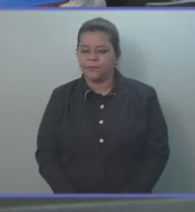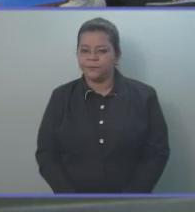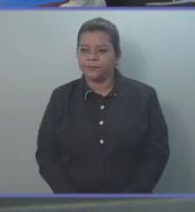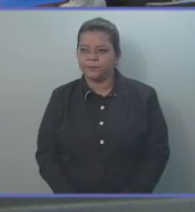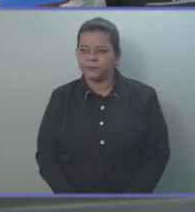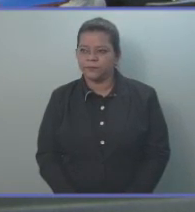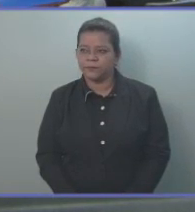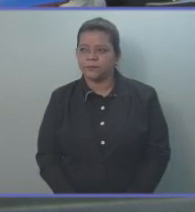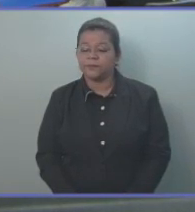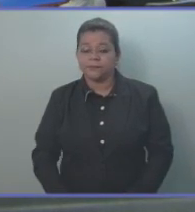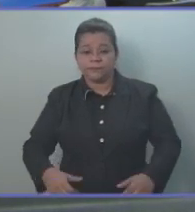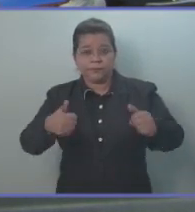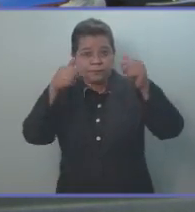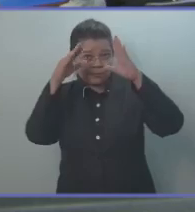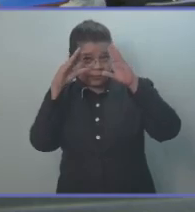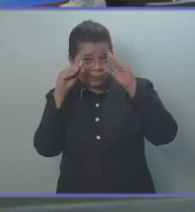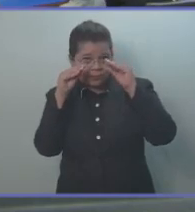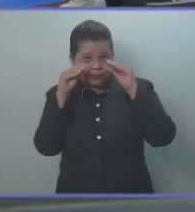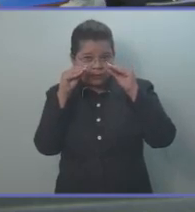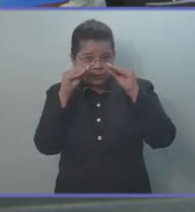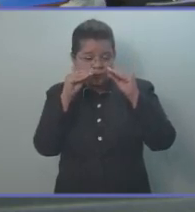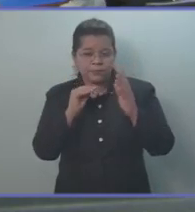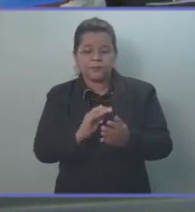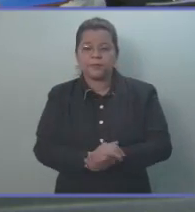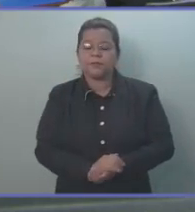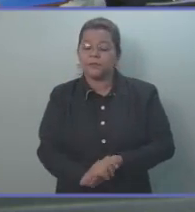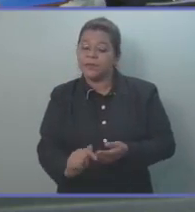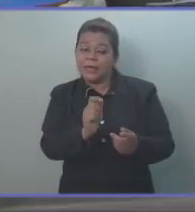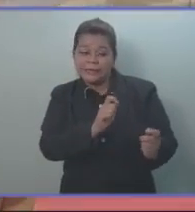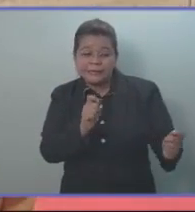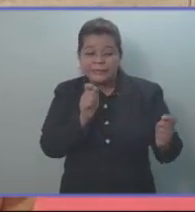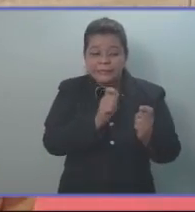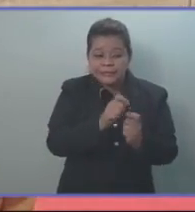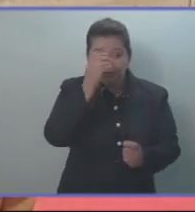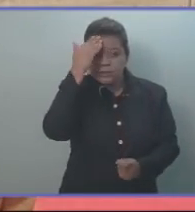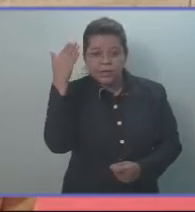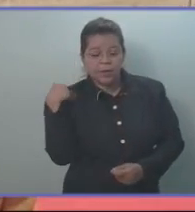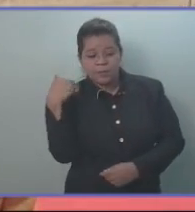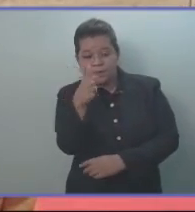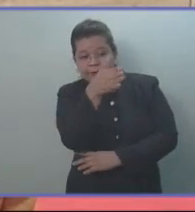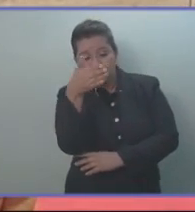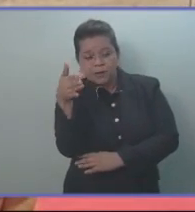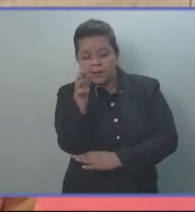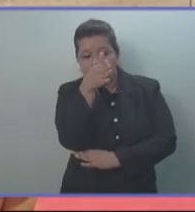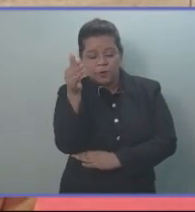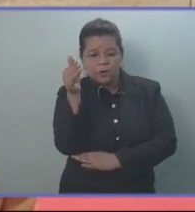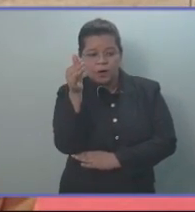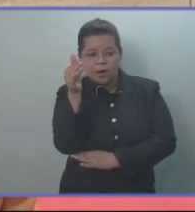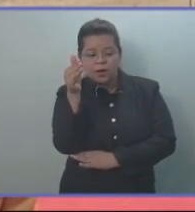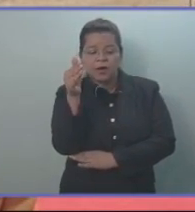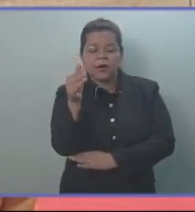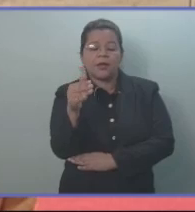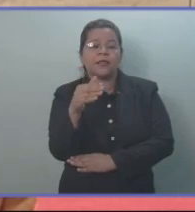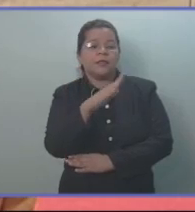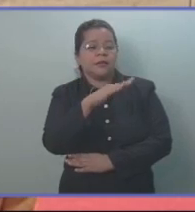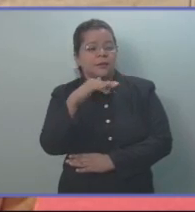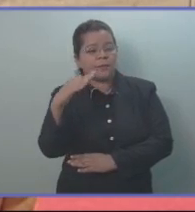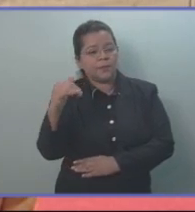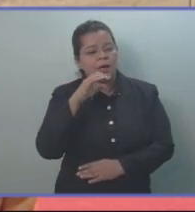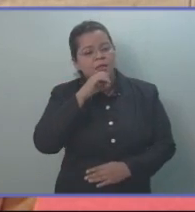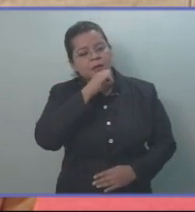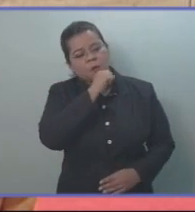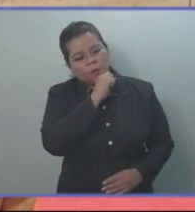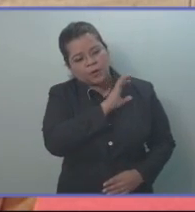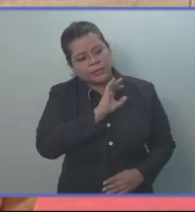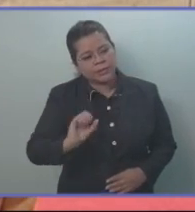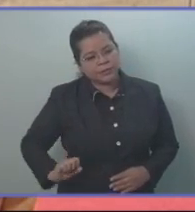Buenas noches, excelentísima embajadora extraordinaria y plenipotenciaria de la República de